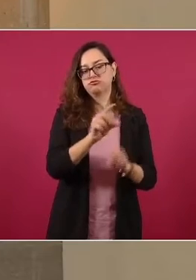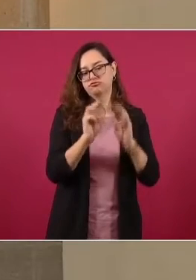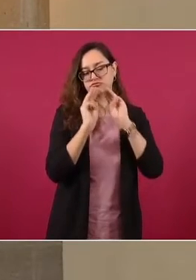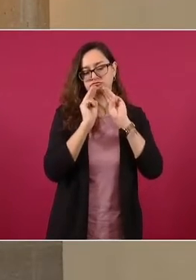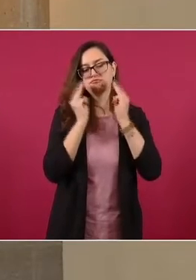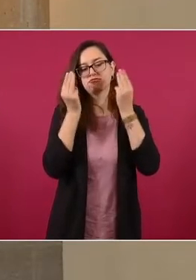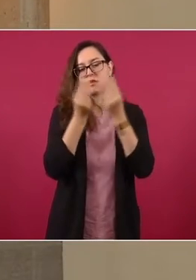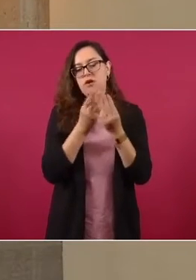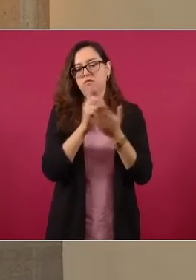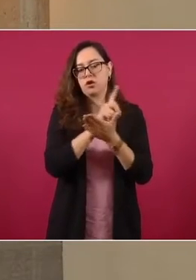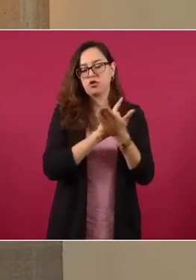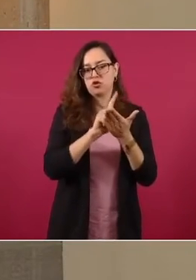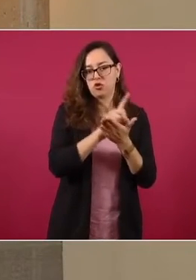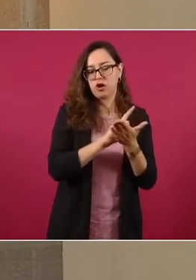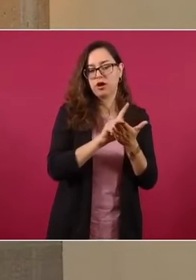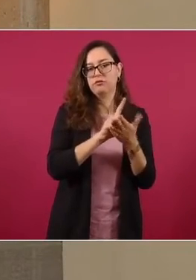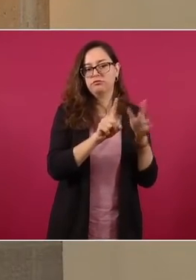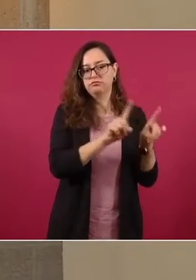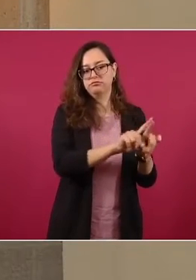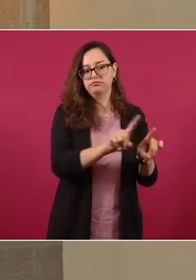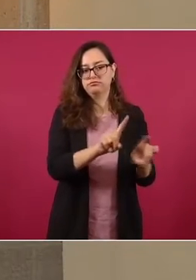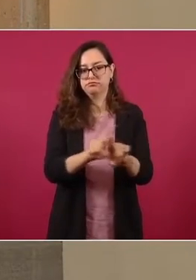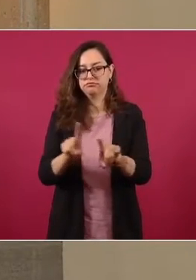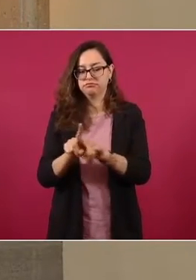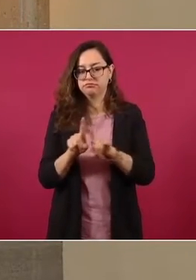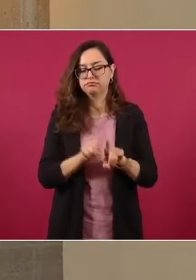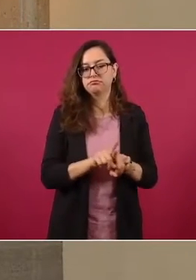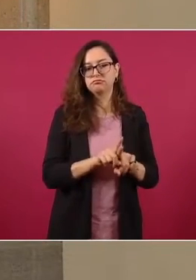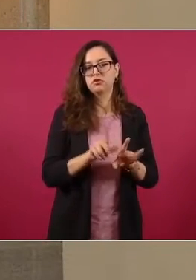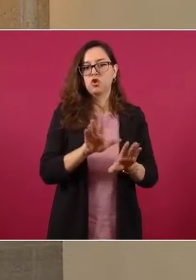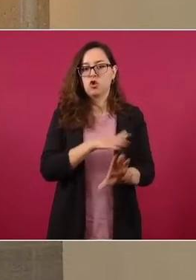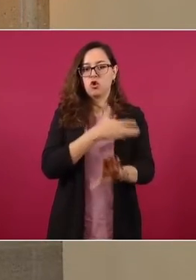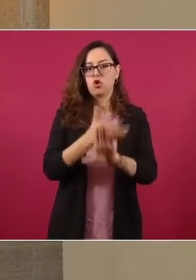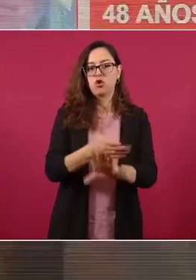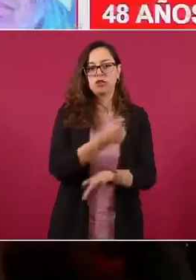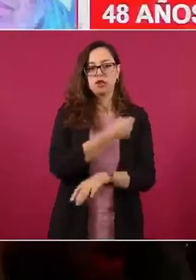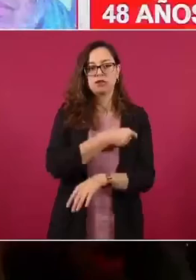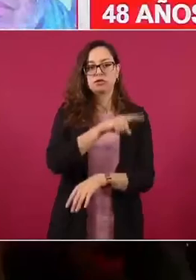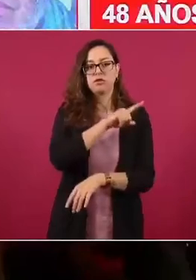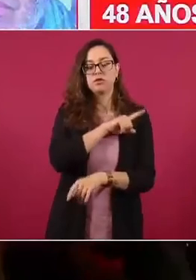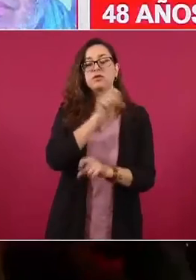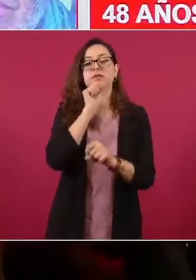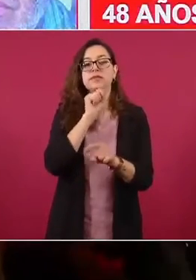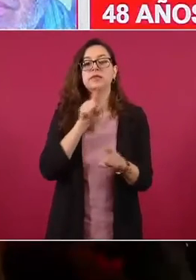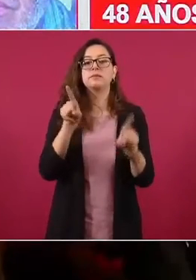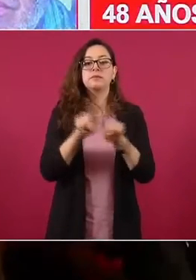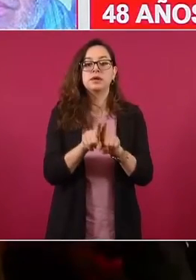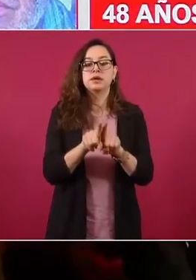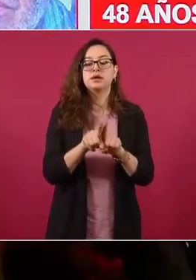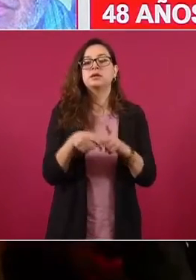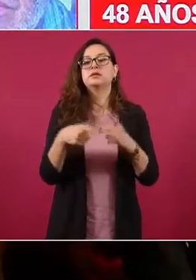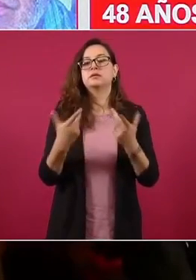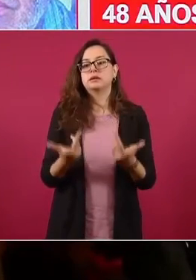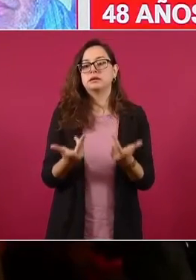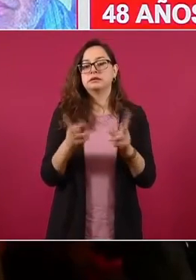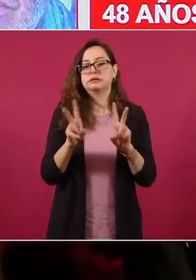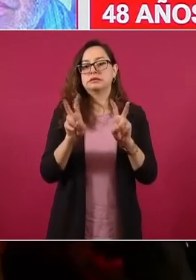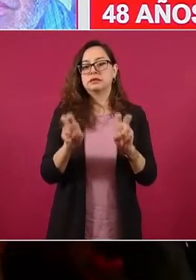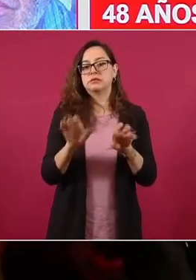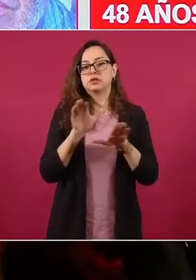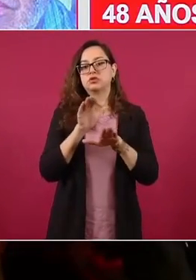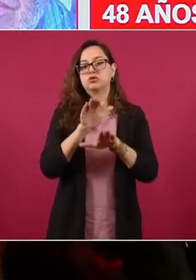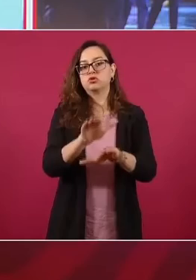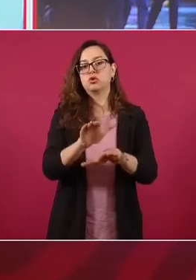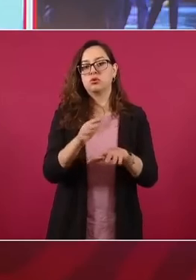organizada con la finalidad de cometer delitos contra la salud y también delitos relacionados con recursos de